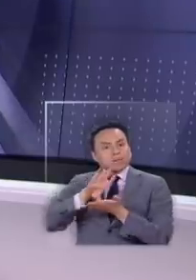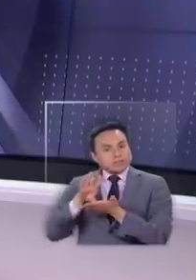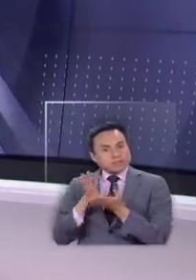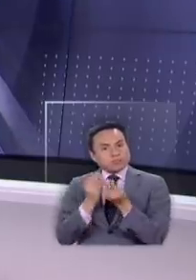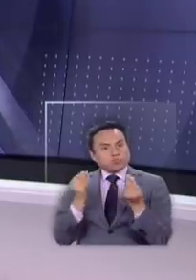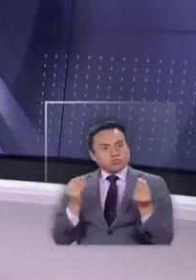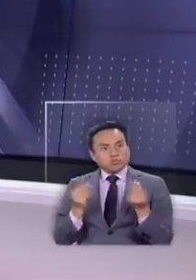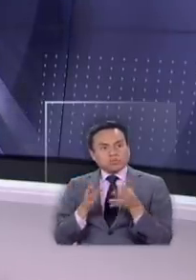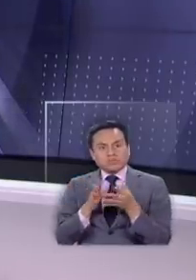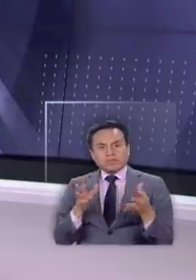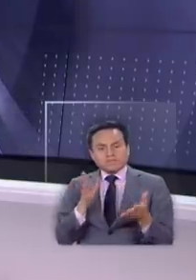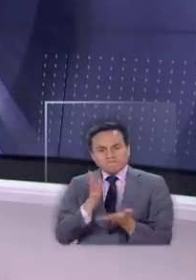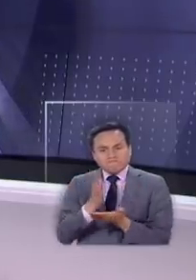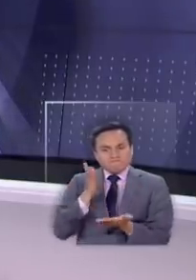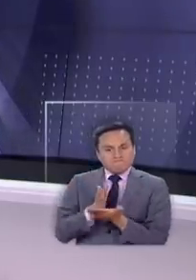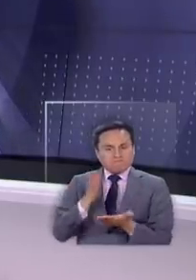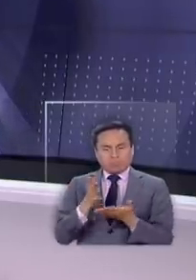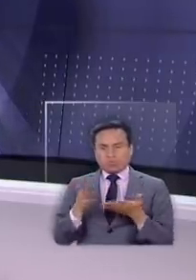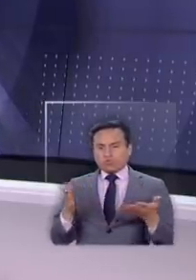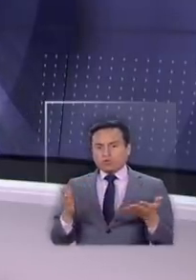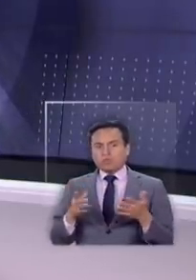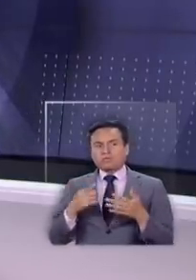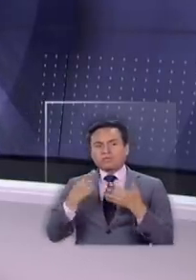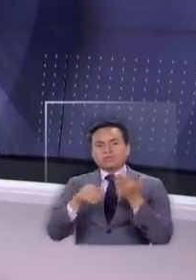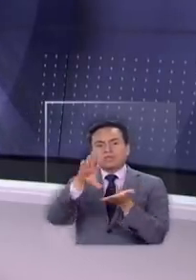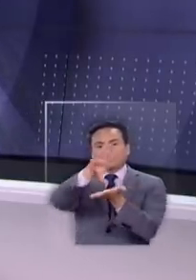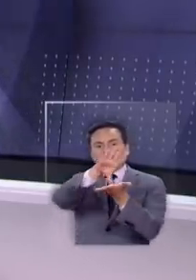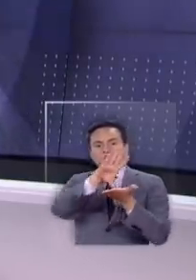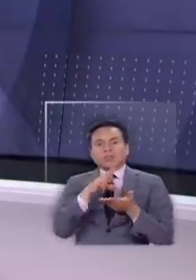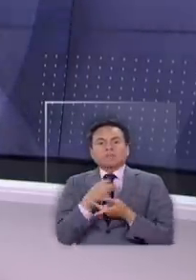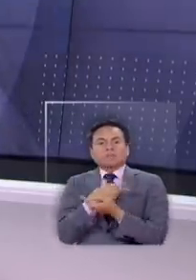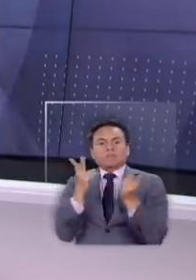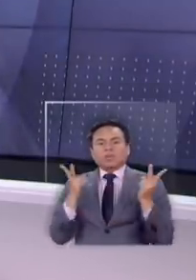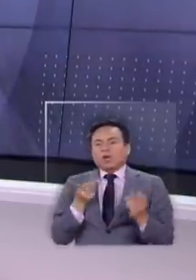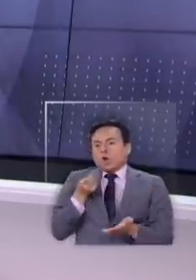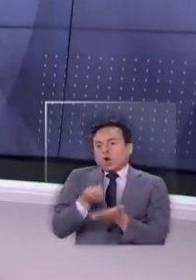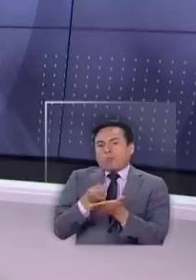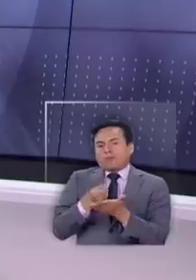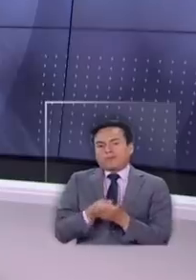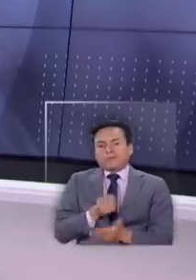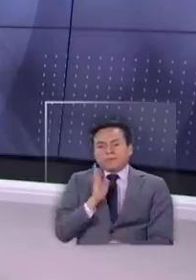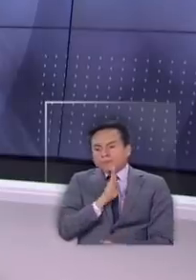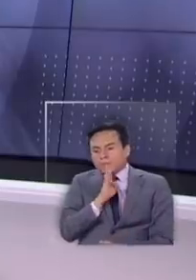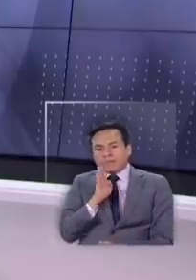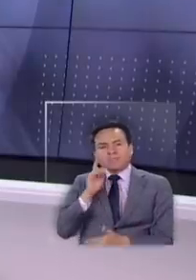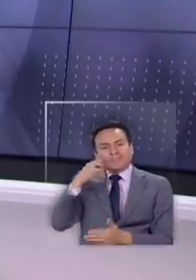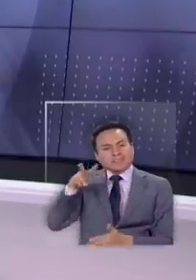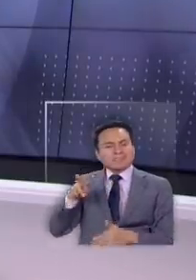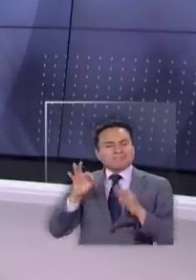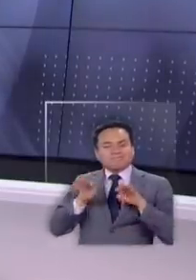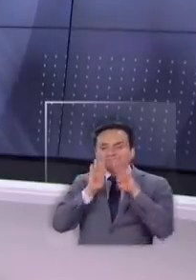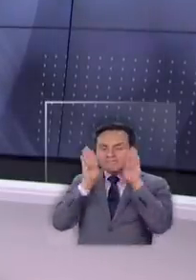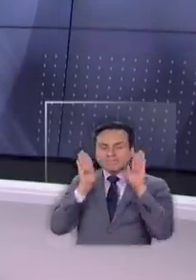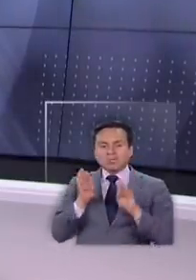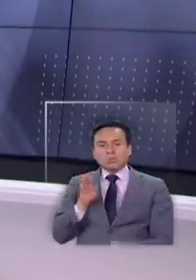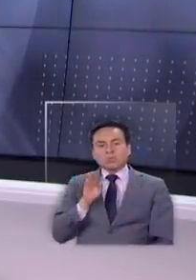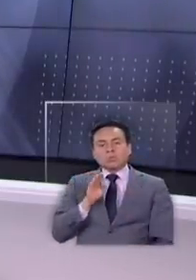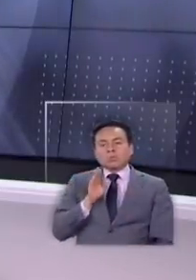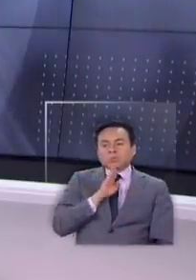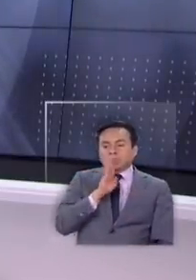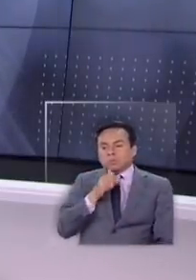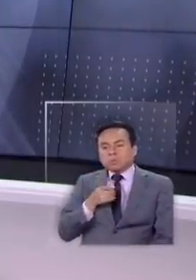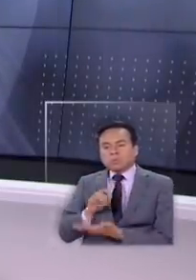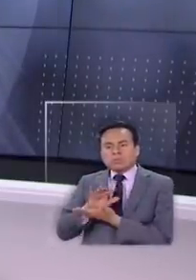están extremando sus medidas. Diversas naciones han anunciado compras ilegales o incluso irregulares